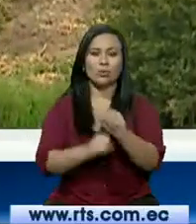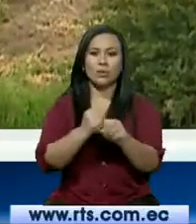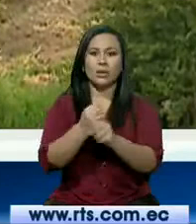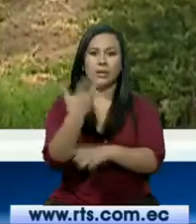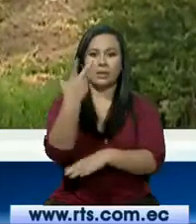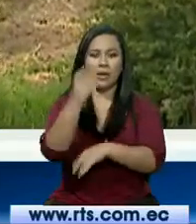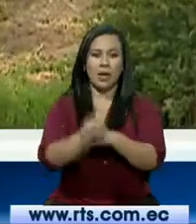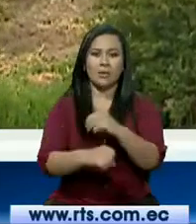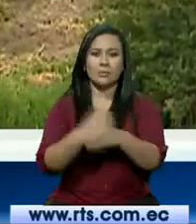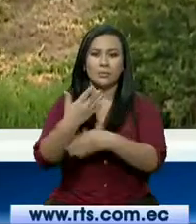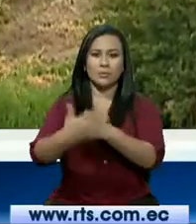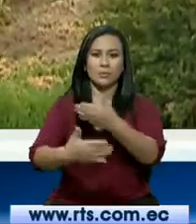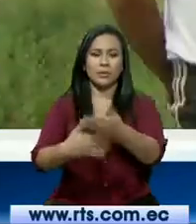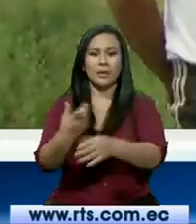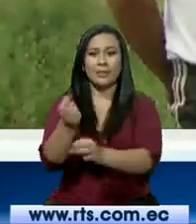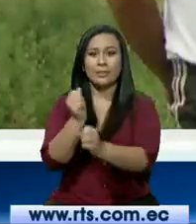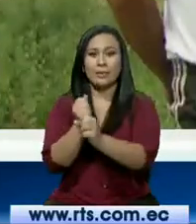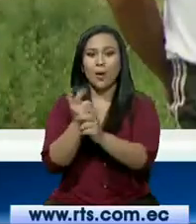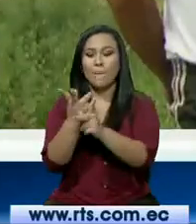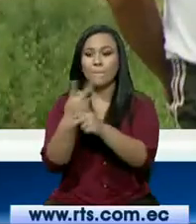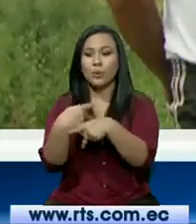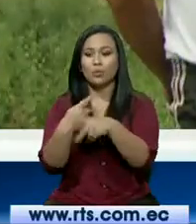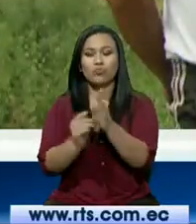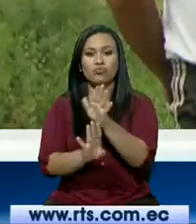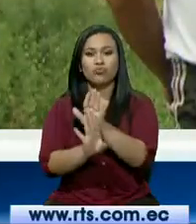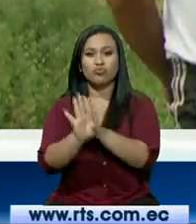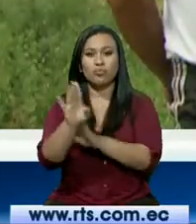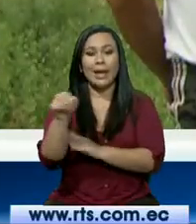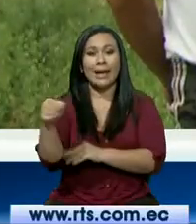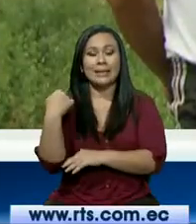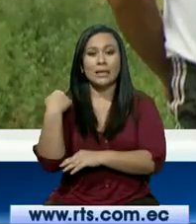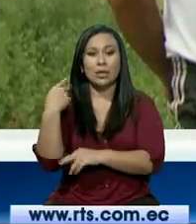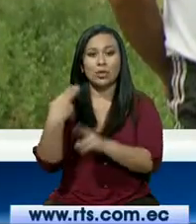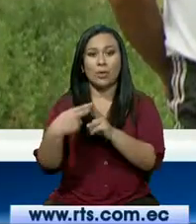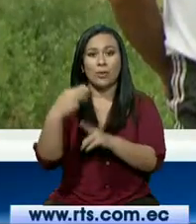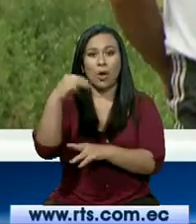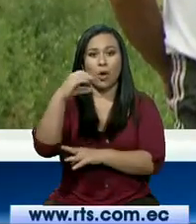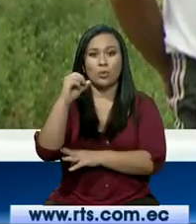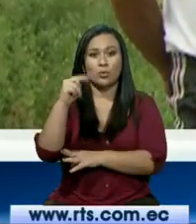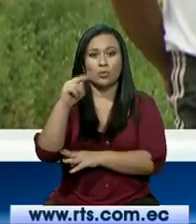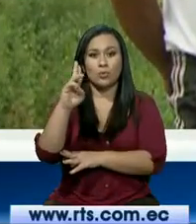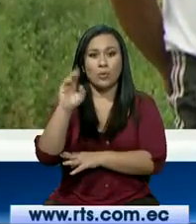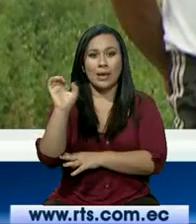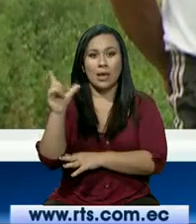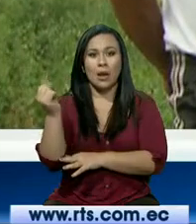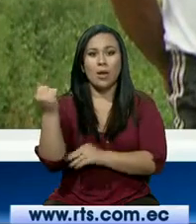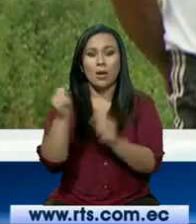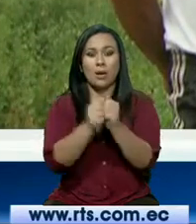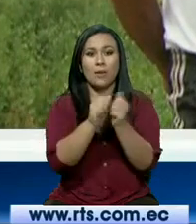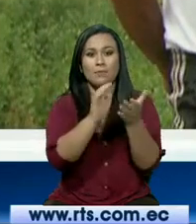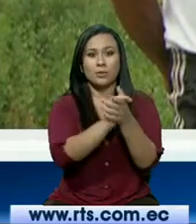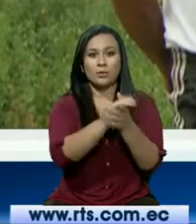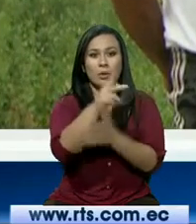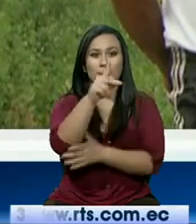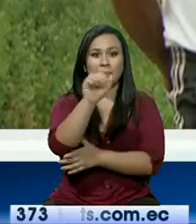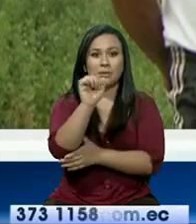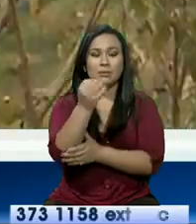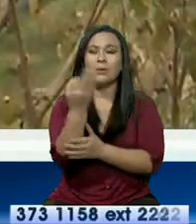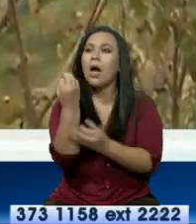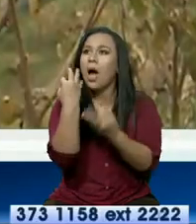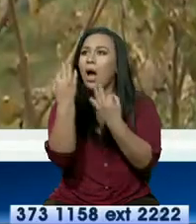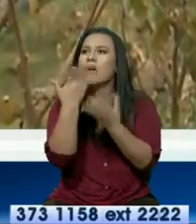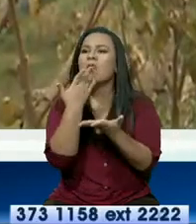iniciar con la producción agroecológica. Conmigo se encuentra Consuelo Pasto y Jorge Vinuesa, que iniciaron esta producción. Cuéntenos,